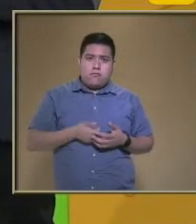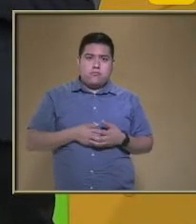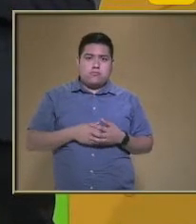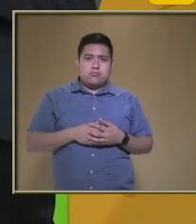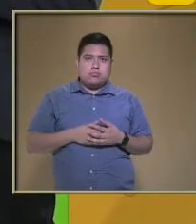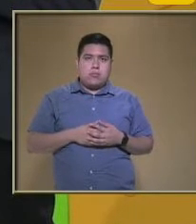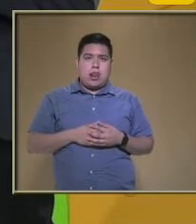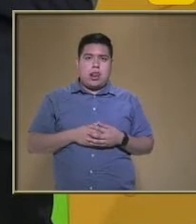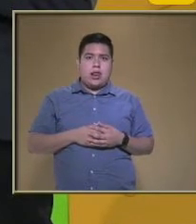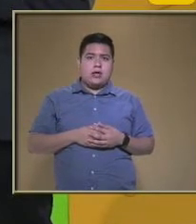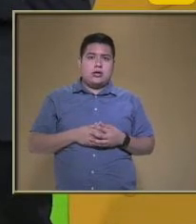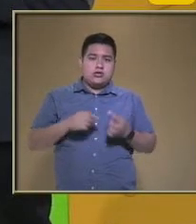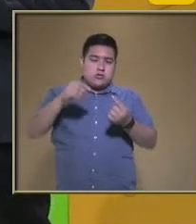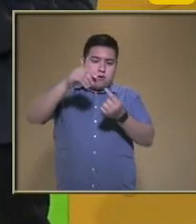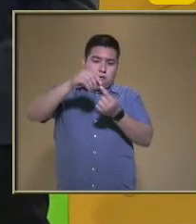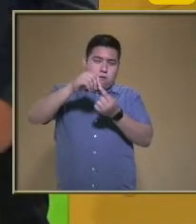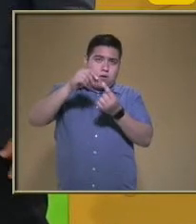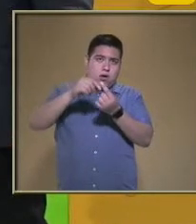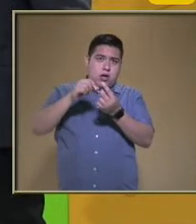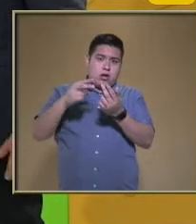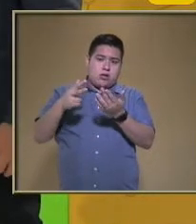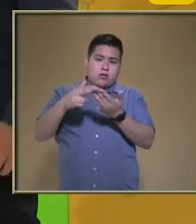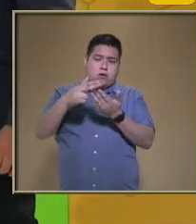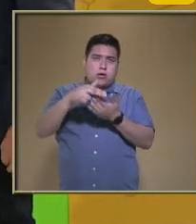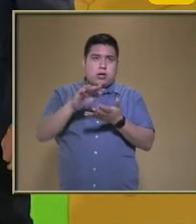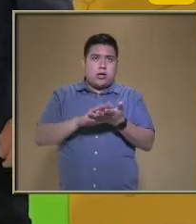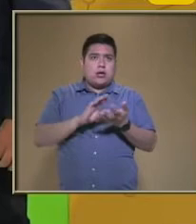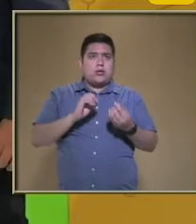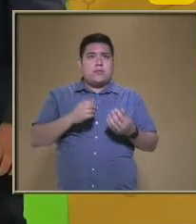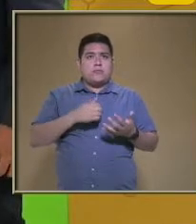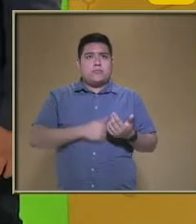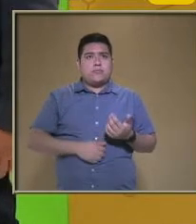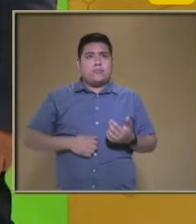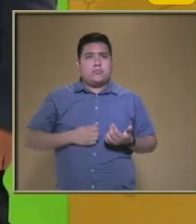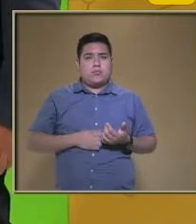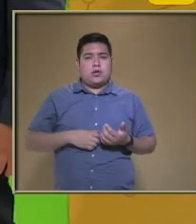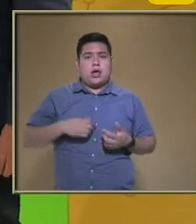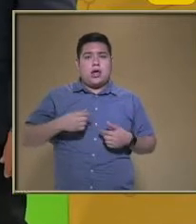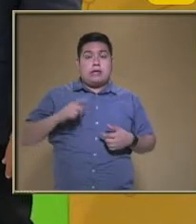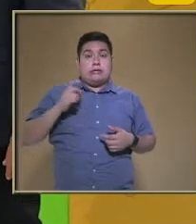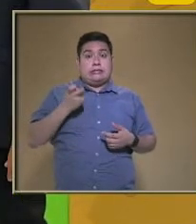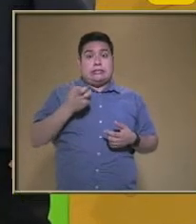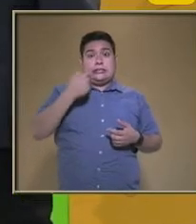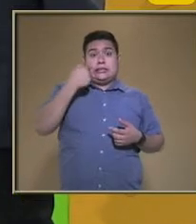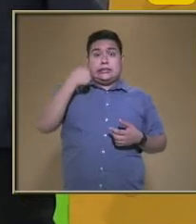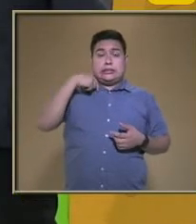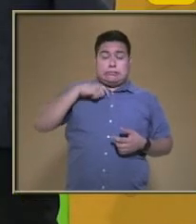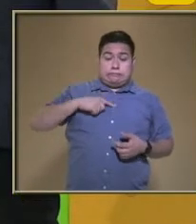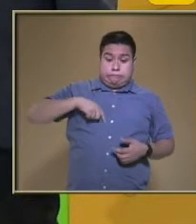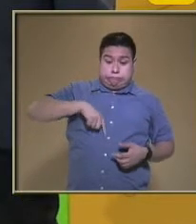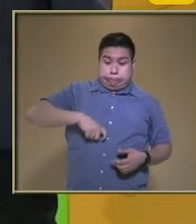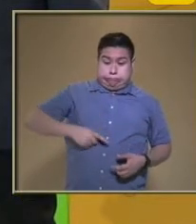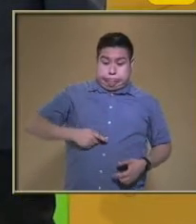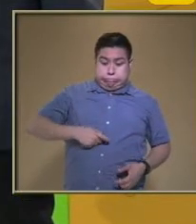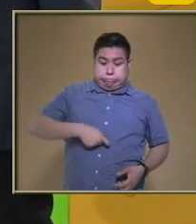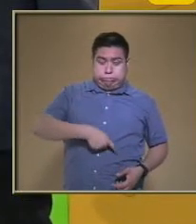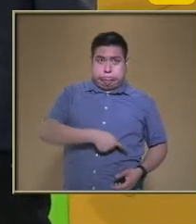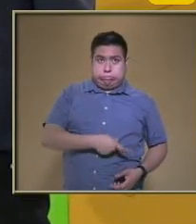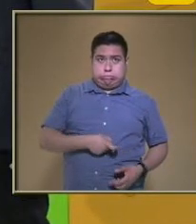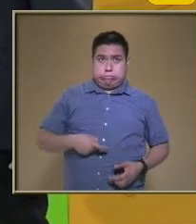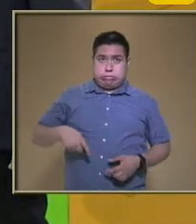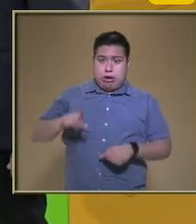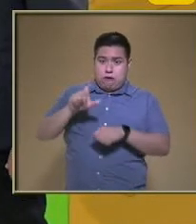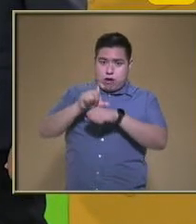Si es posible Traerlas cortas Y si no Usar un cepillito Porque ahí Pueden ir Los huevecillos De estos Endoparásitos Y llegar